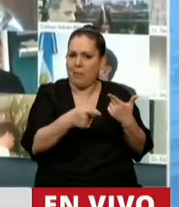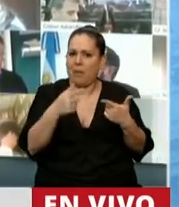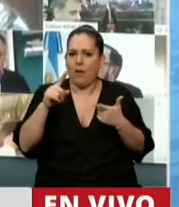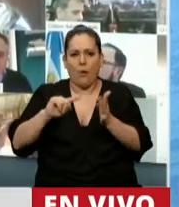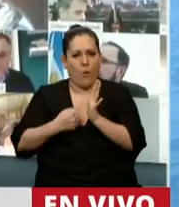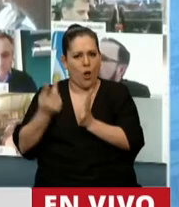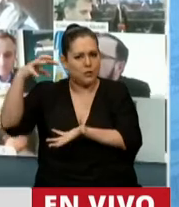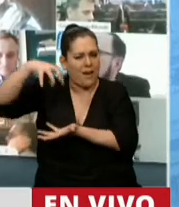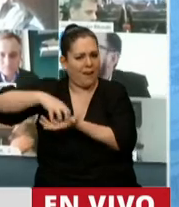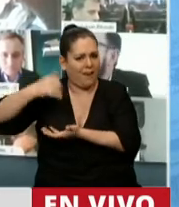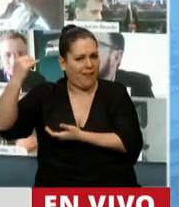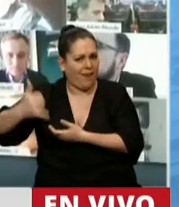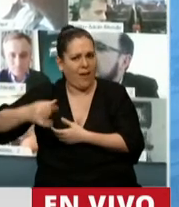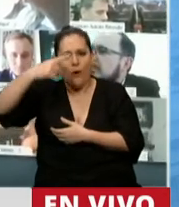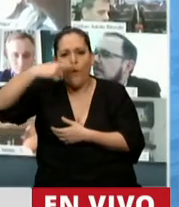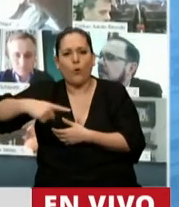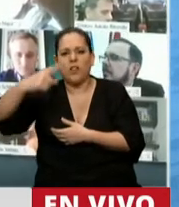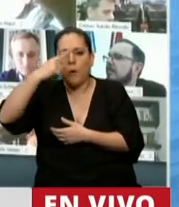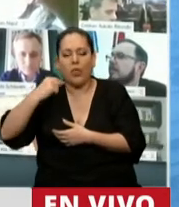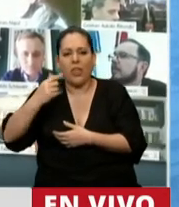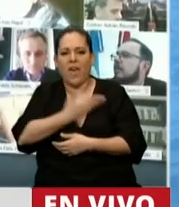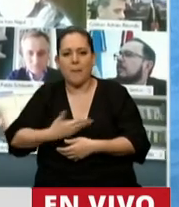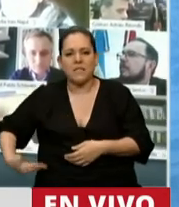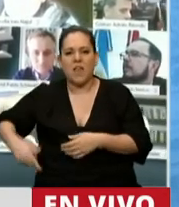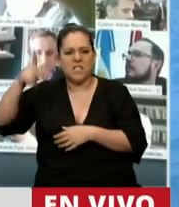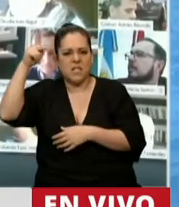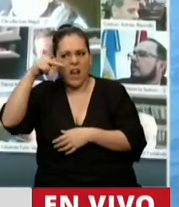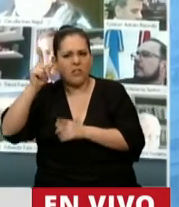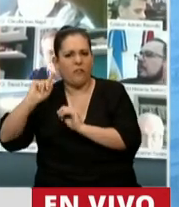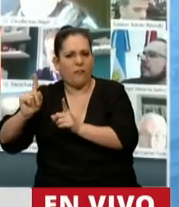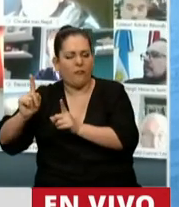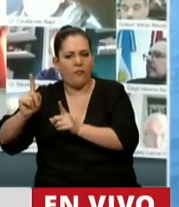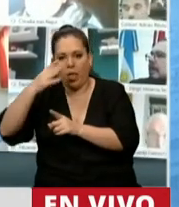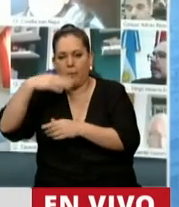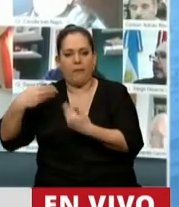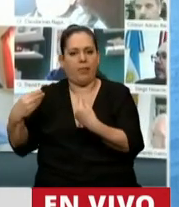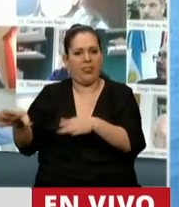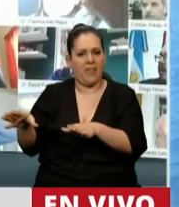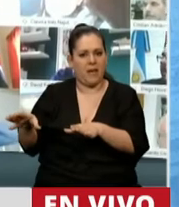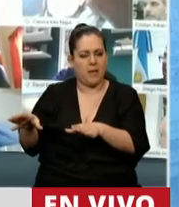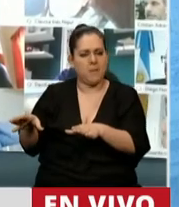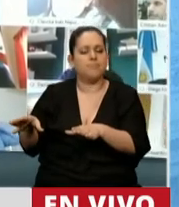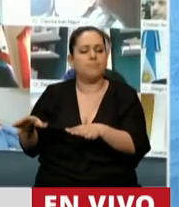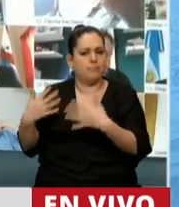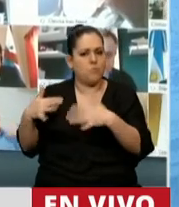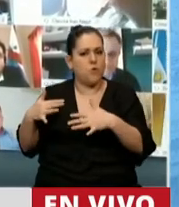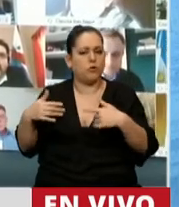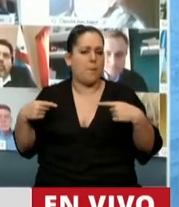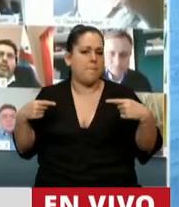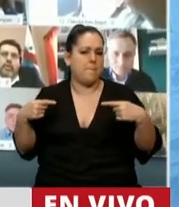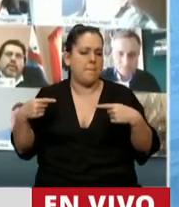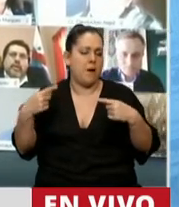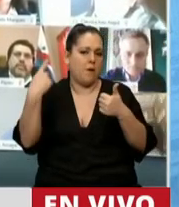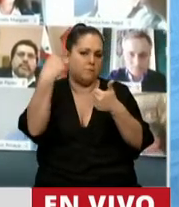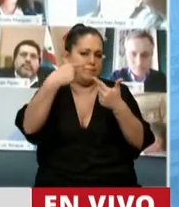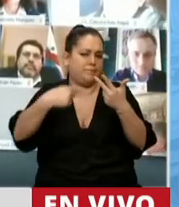Buenos Aires, el último día del mandato del expresidente. A ver, son muchas las relaciones con el poder de turno y no me quiero extender porque